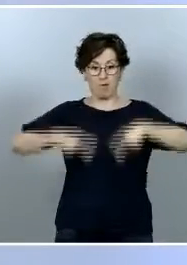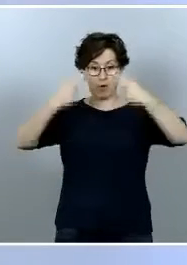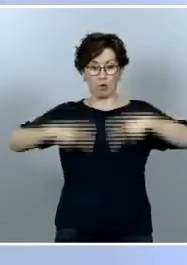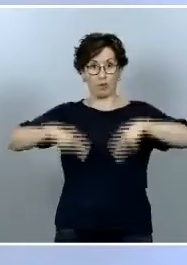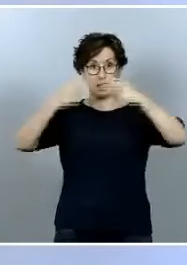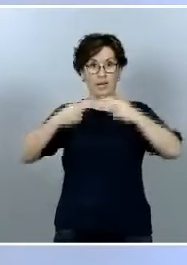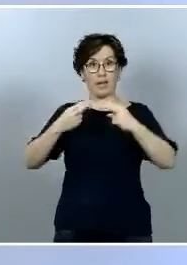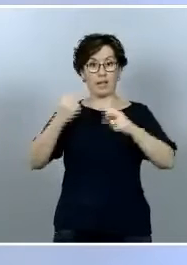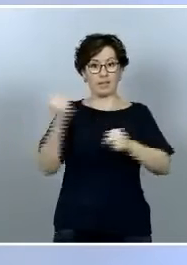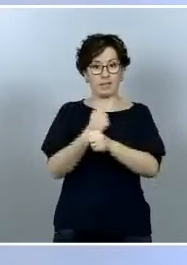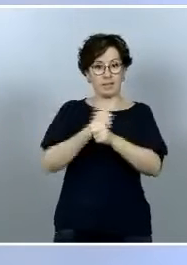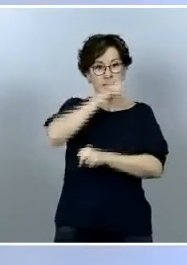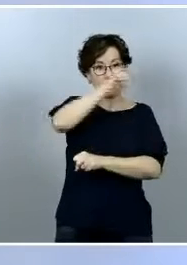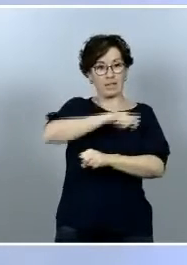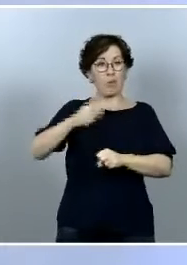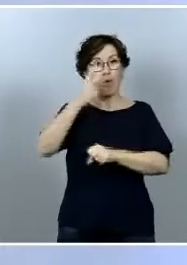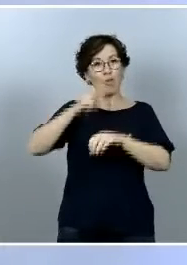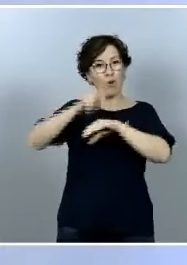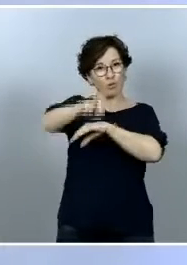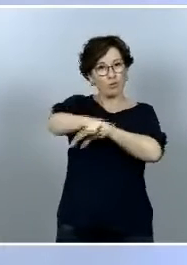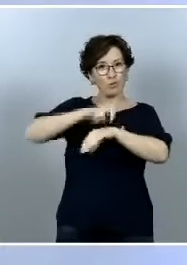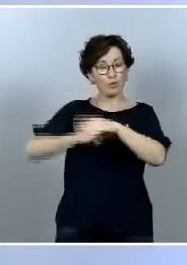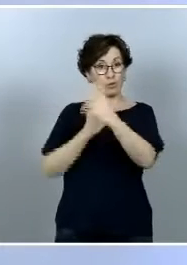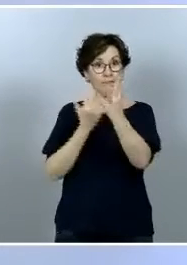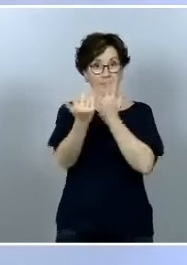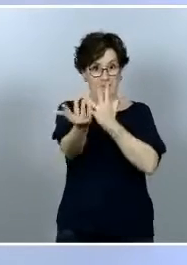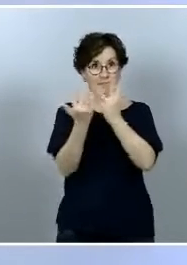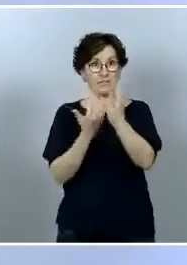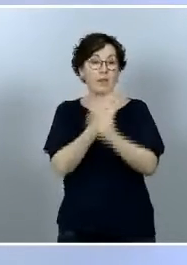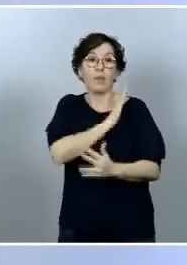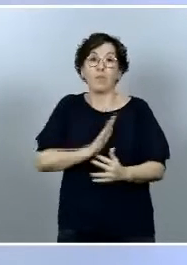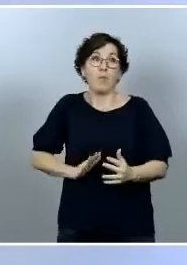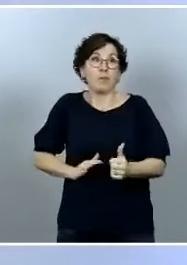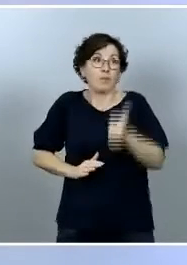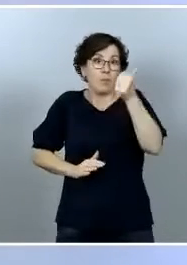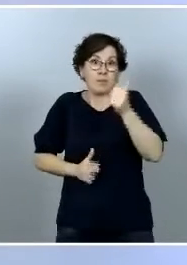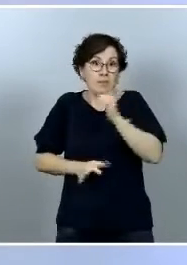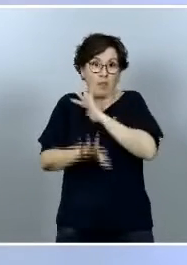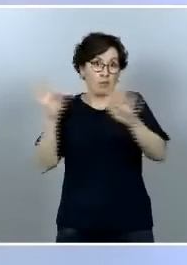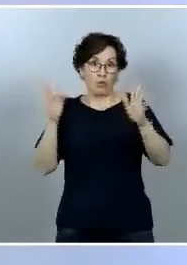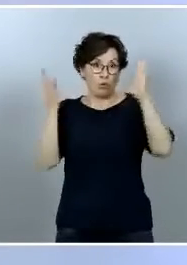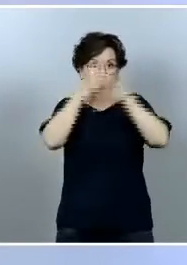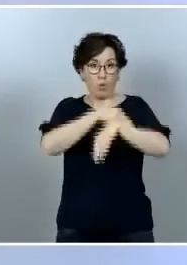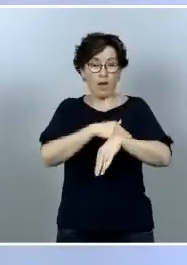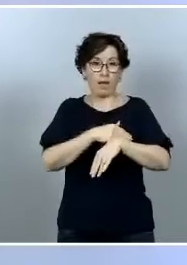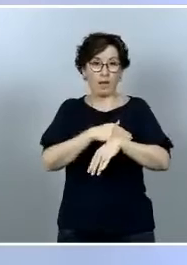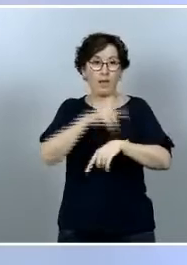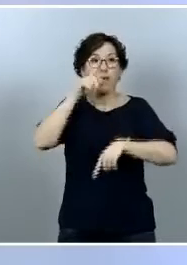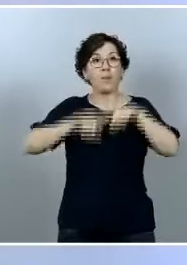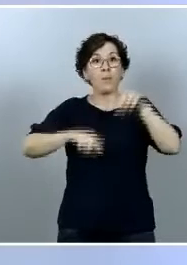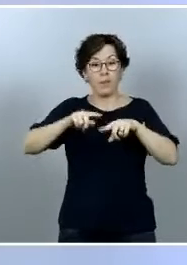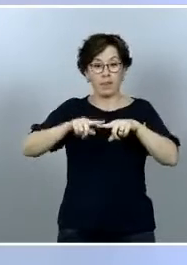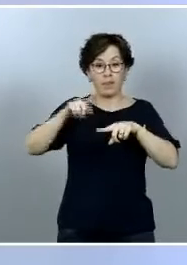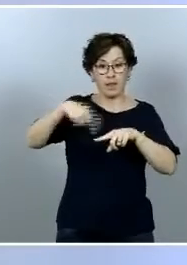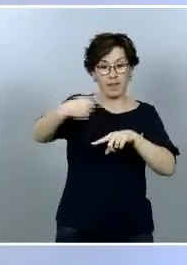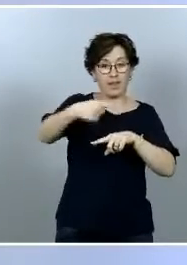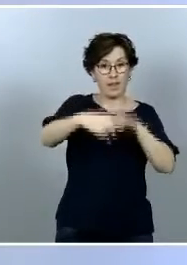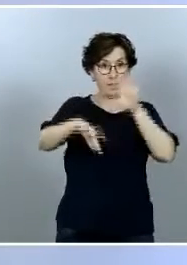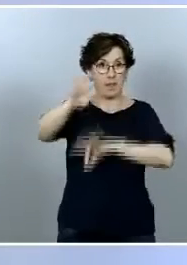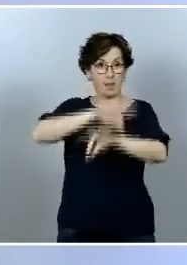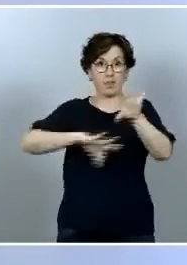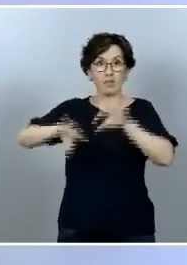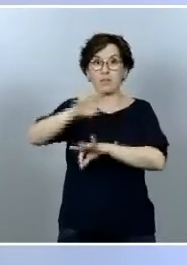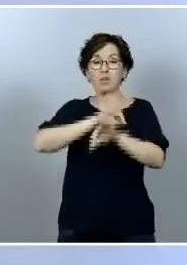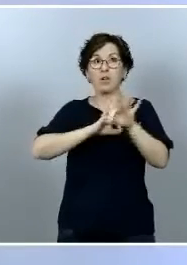transfronterizos De momento no hay nada más Las decisiones que podamos tomar al respecto van a tener muy en